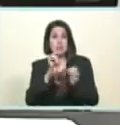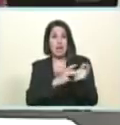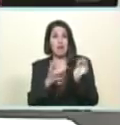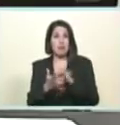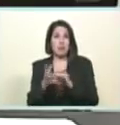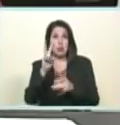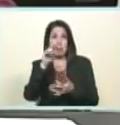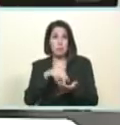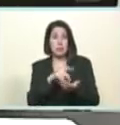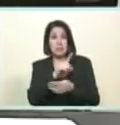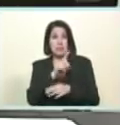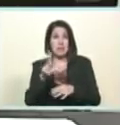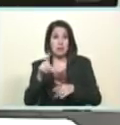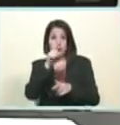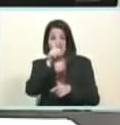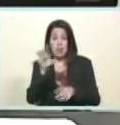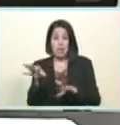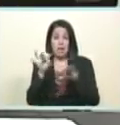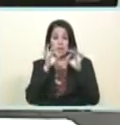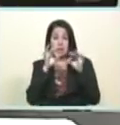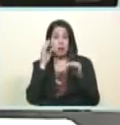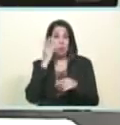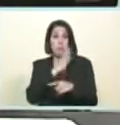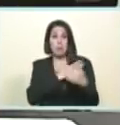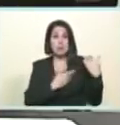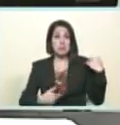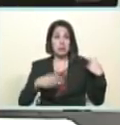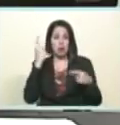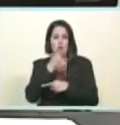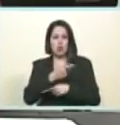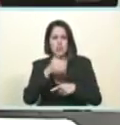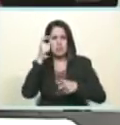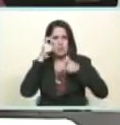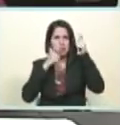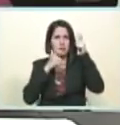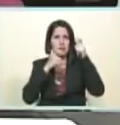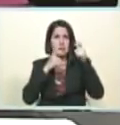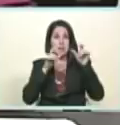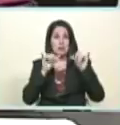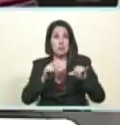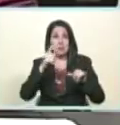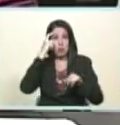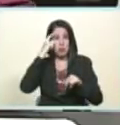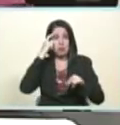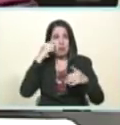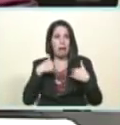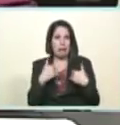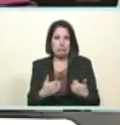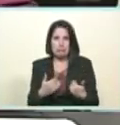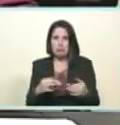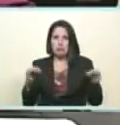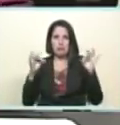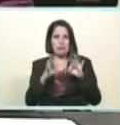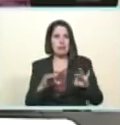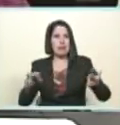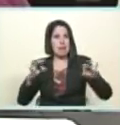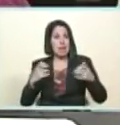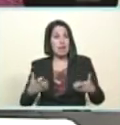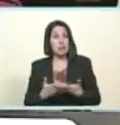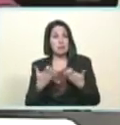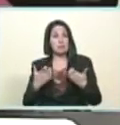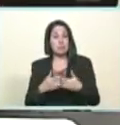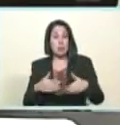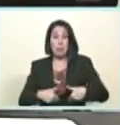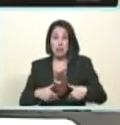o voy para la oficina después agarró y subió creo que de la oficina de la presidenta del CNE